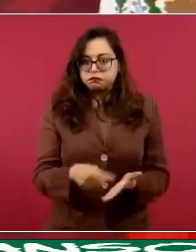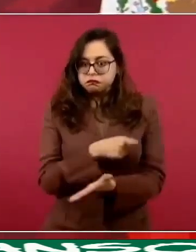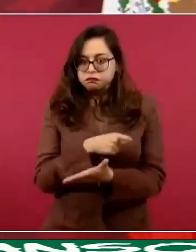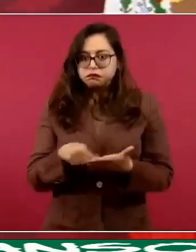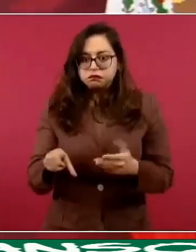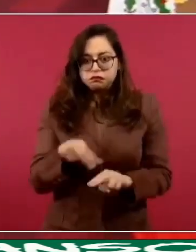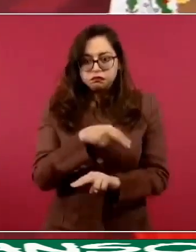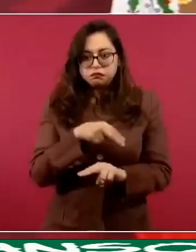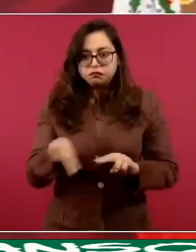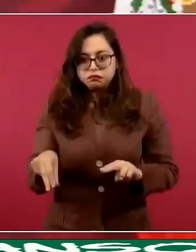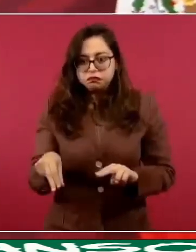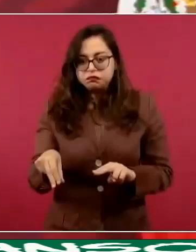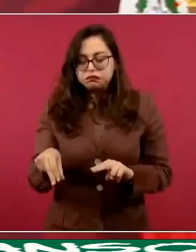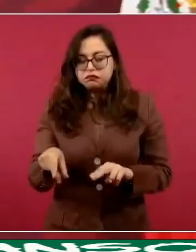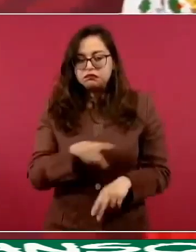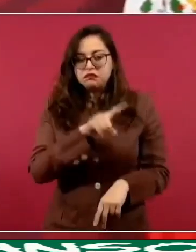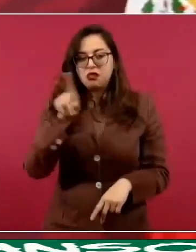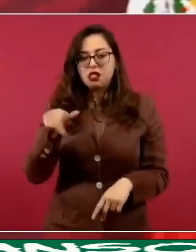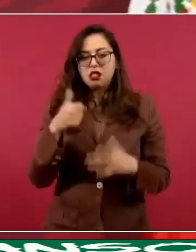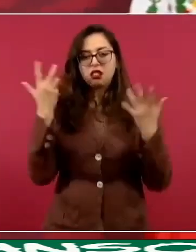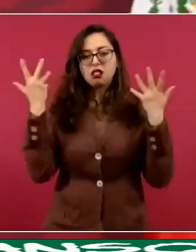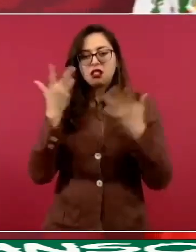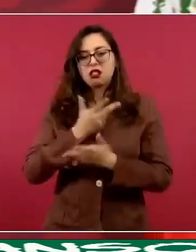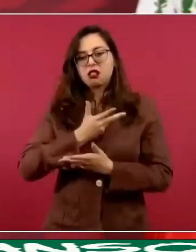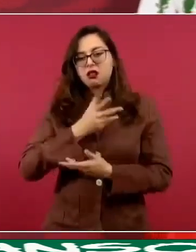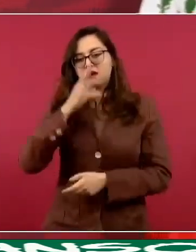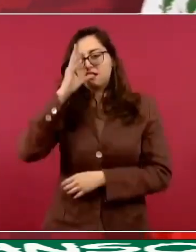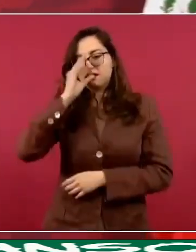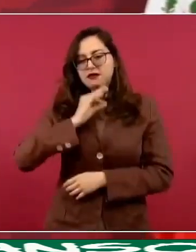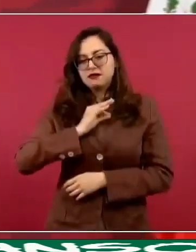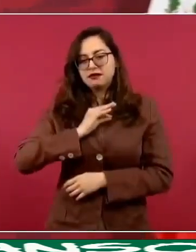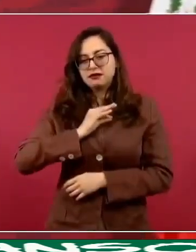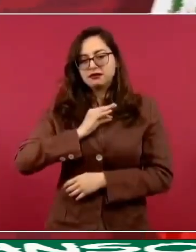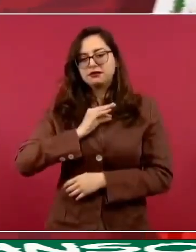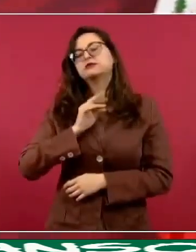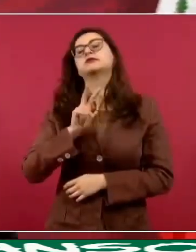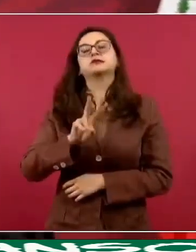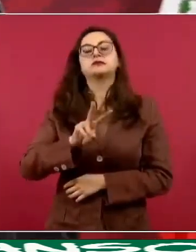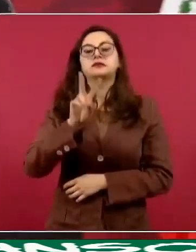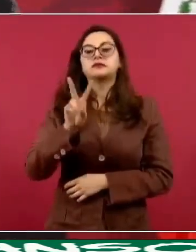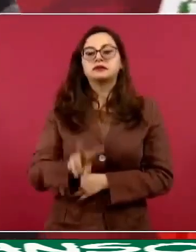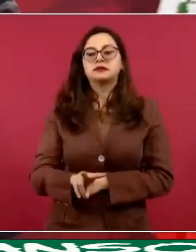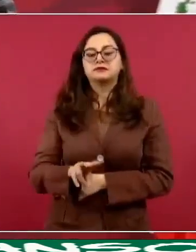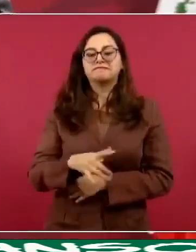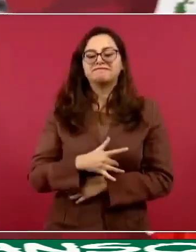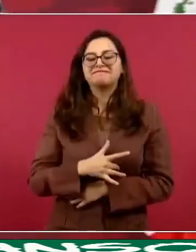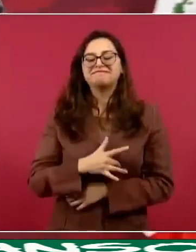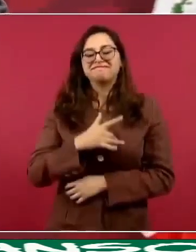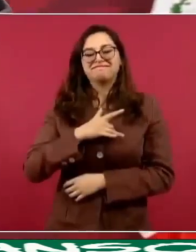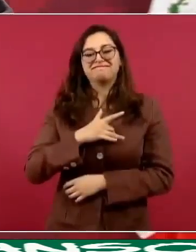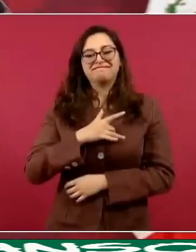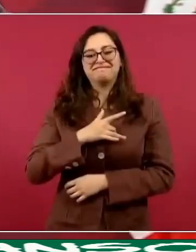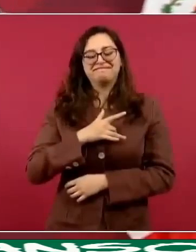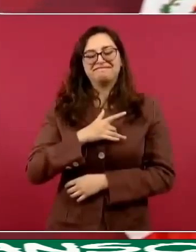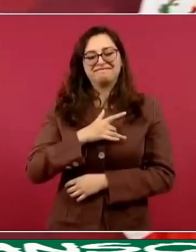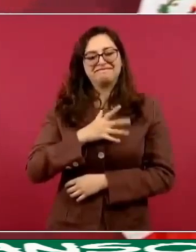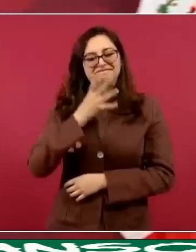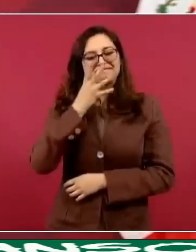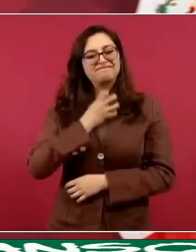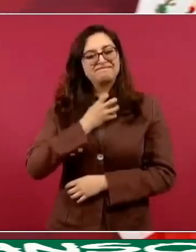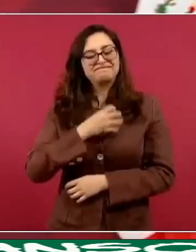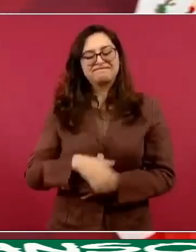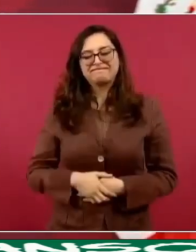que sí me produjo